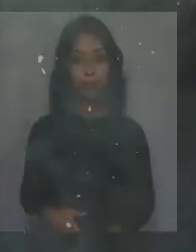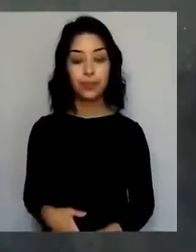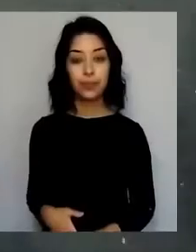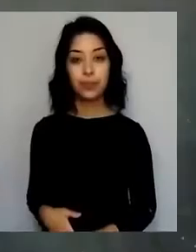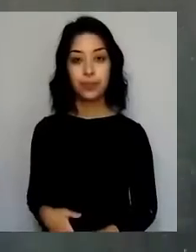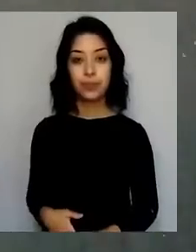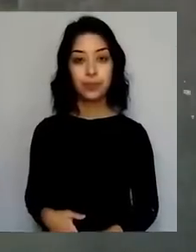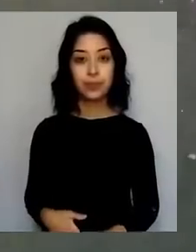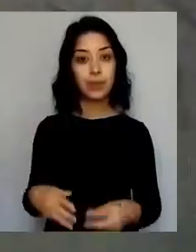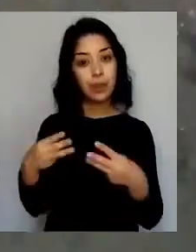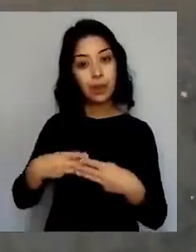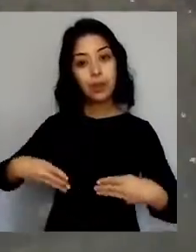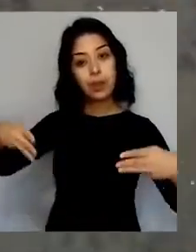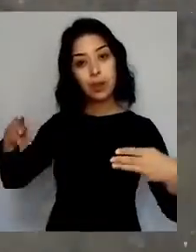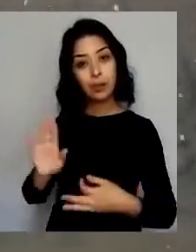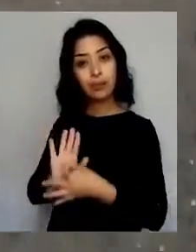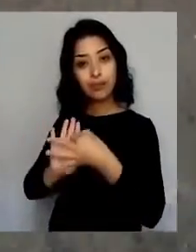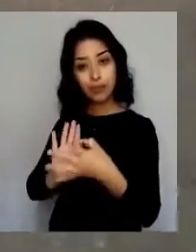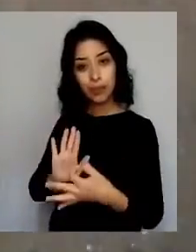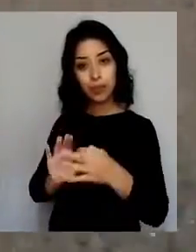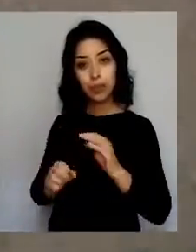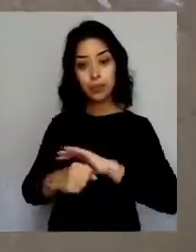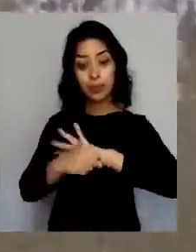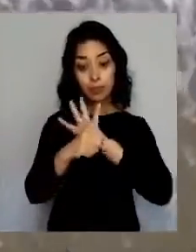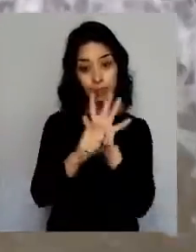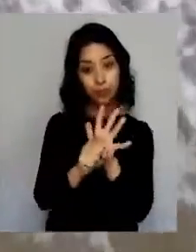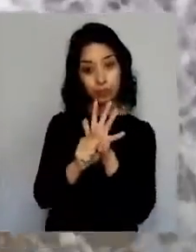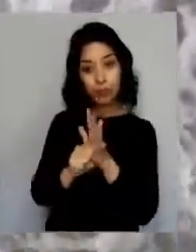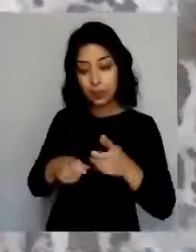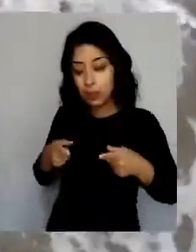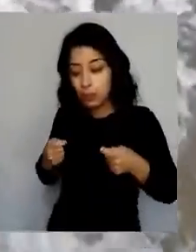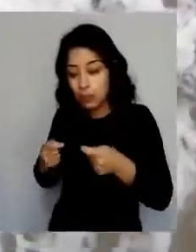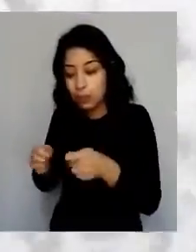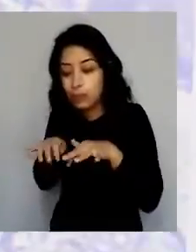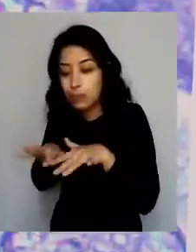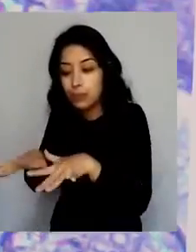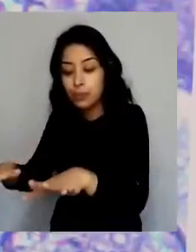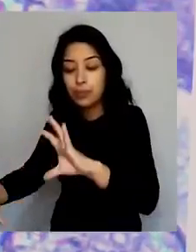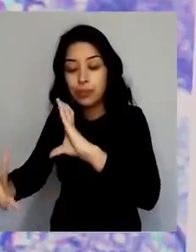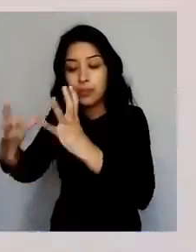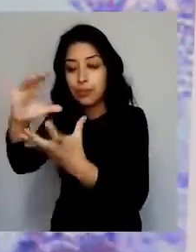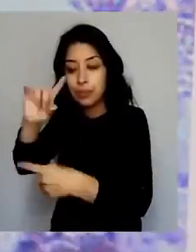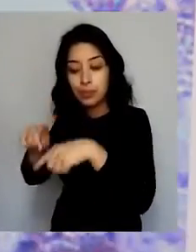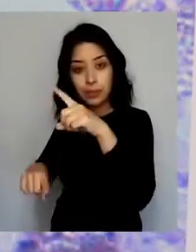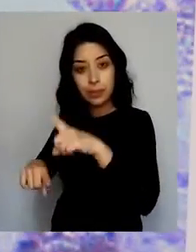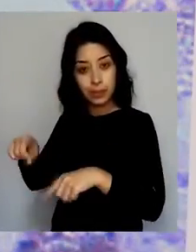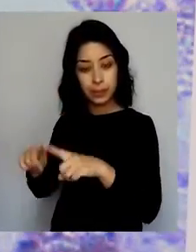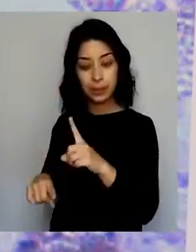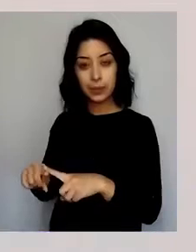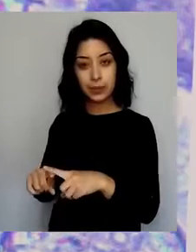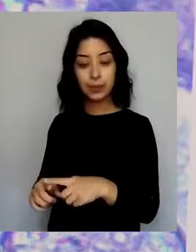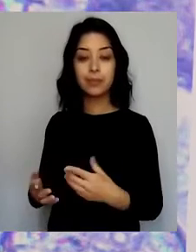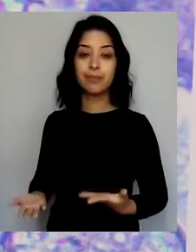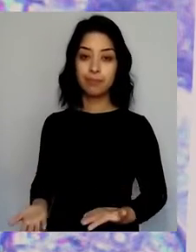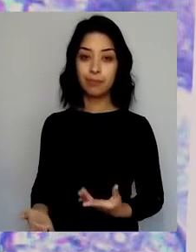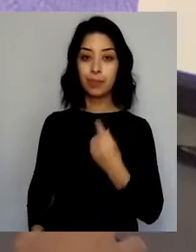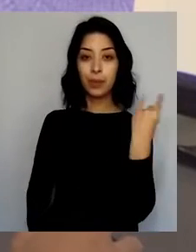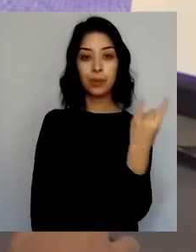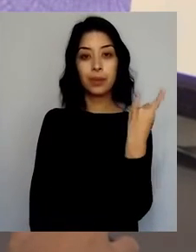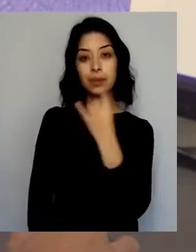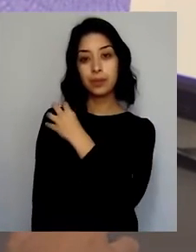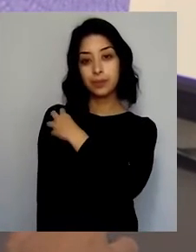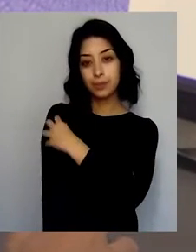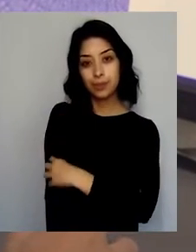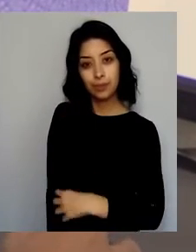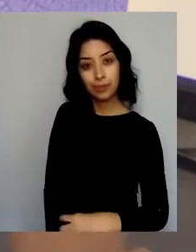Desde que la OMS declaró al COVID-19 como pandemia mundial, las universidades regionales hicieron suya la compleja